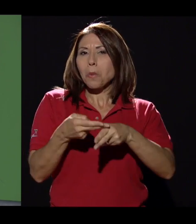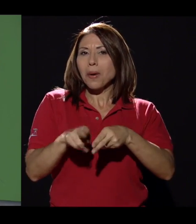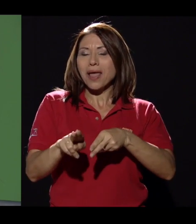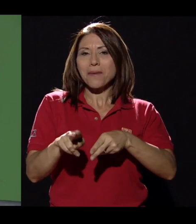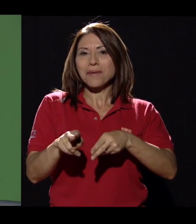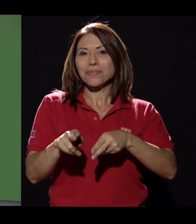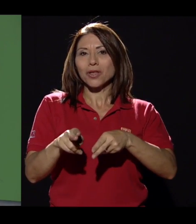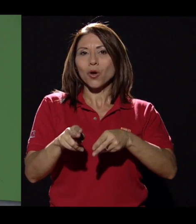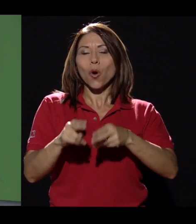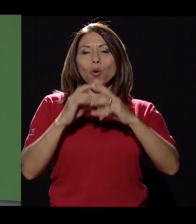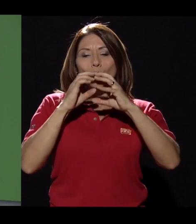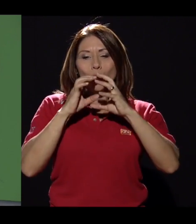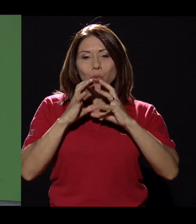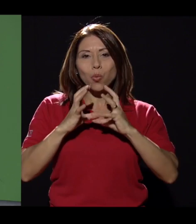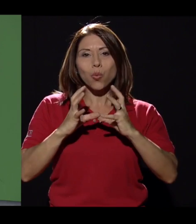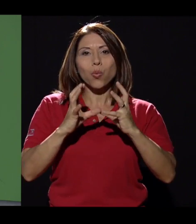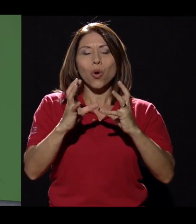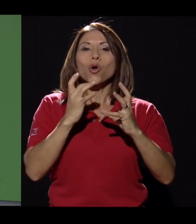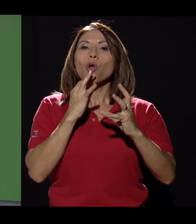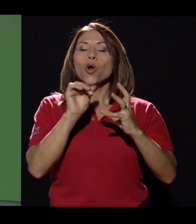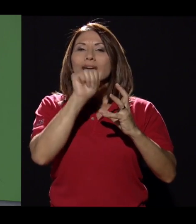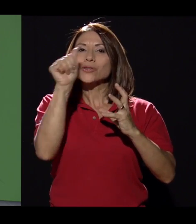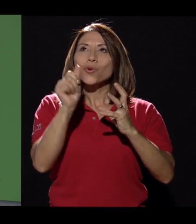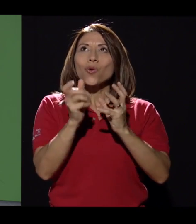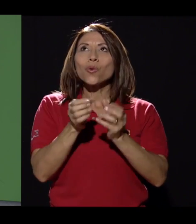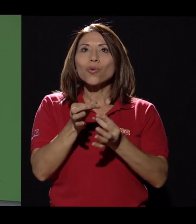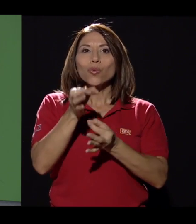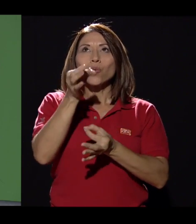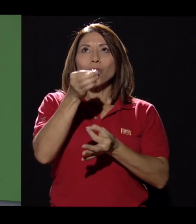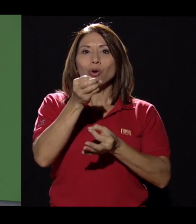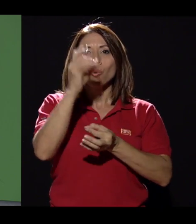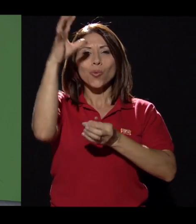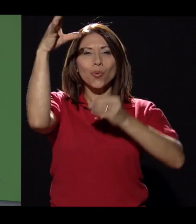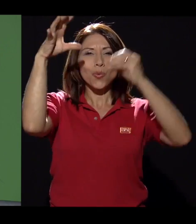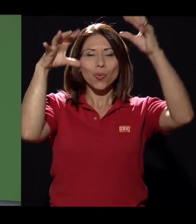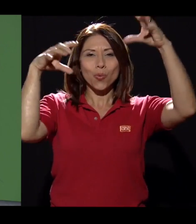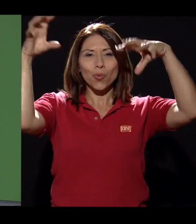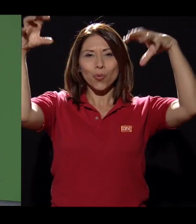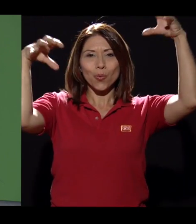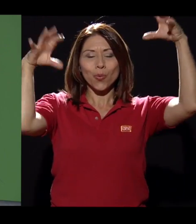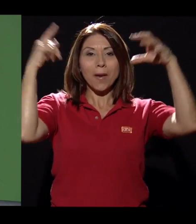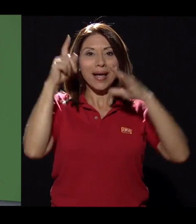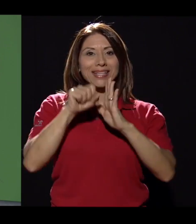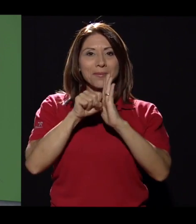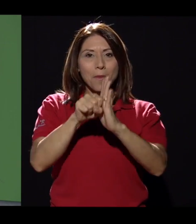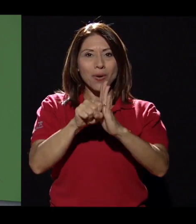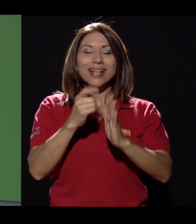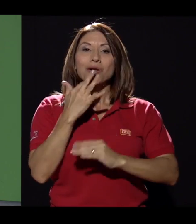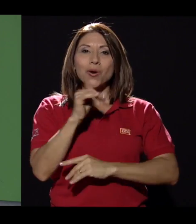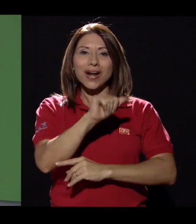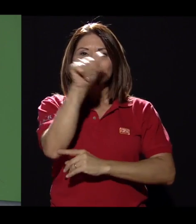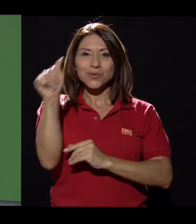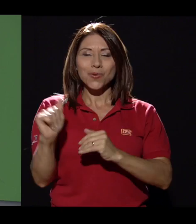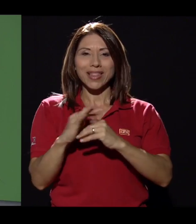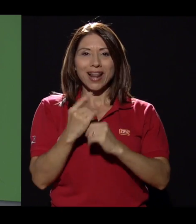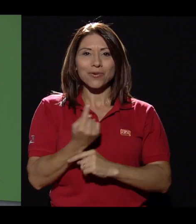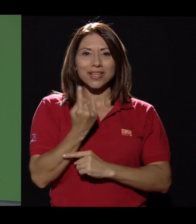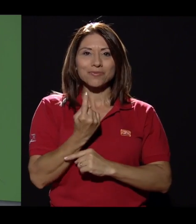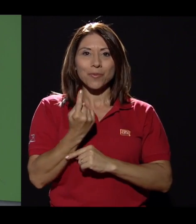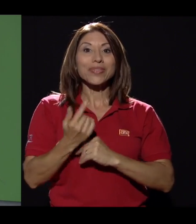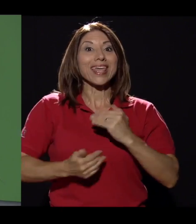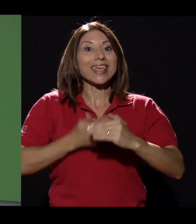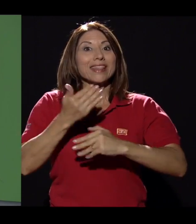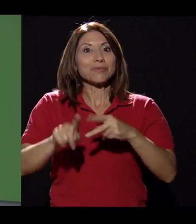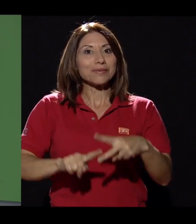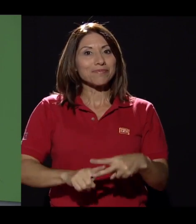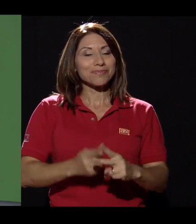breve de soltar globos de color azul, simbolizando pues como dijiste muy bien el color azul del autismo y se procederá